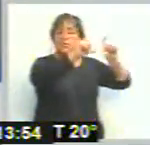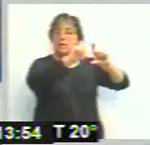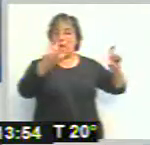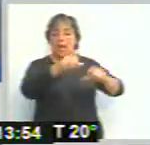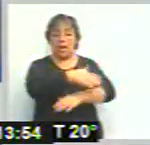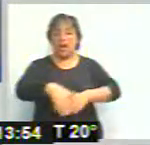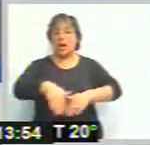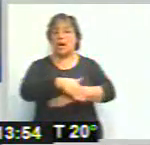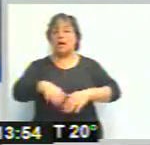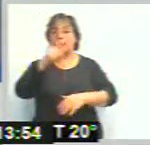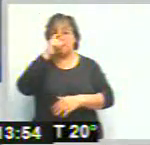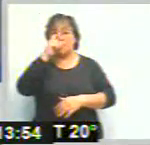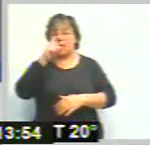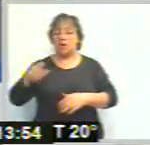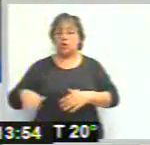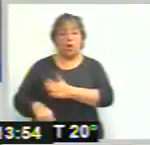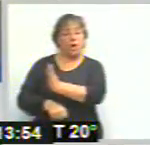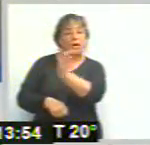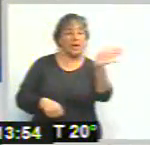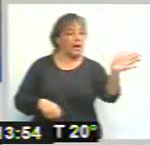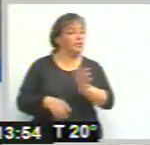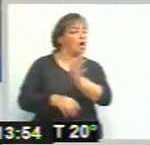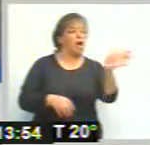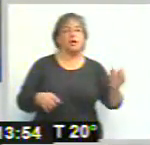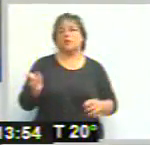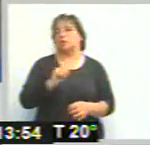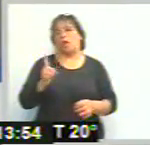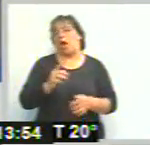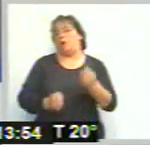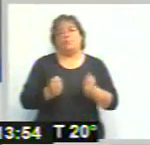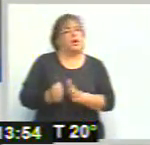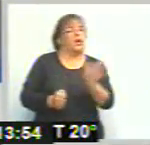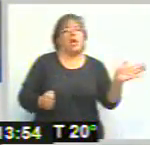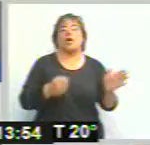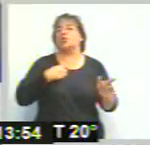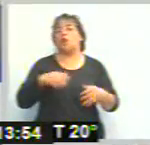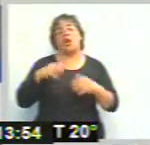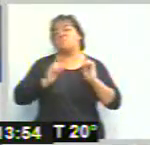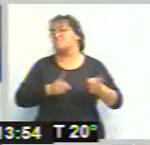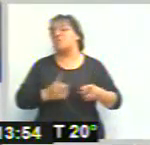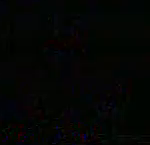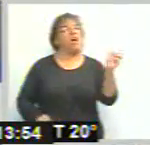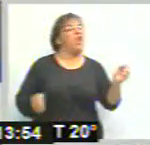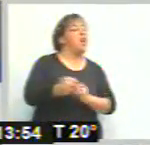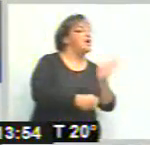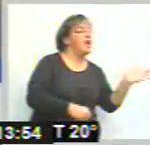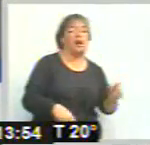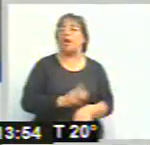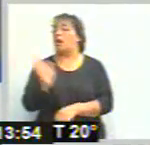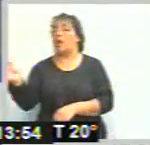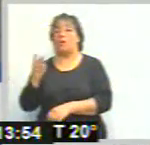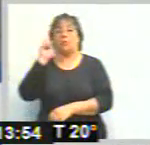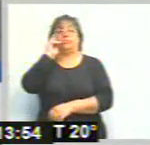Belgrano, que los giros a la izquierda, porque mucha gente dice, no, no invadí el carril, giré a la izquierda o giré a la derecha, cuando no está